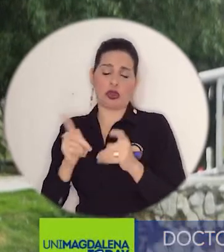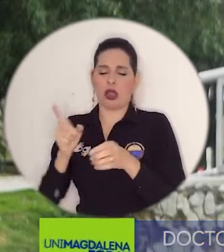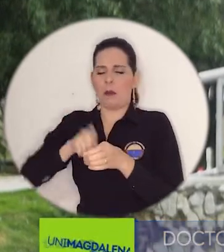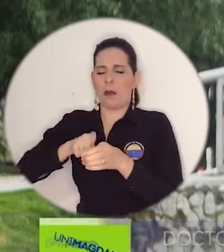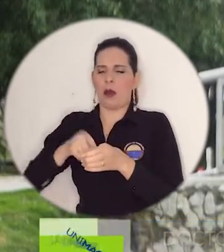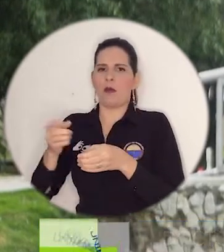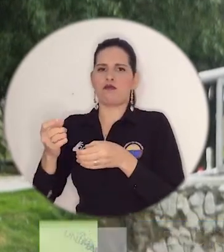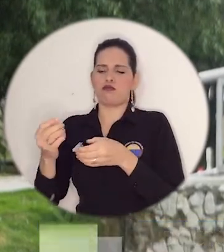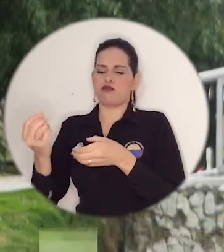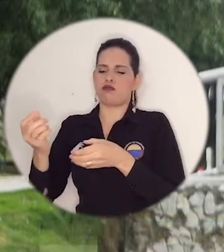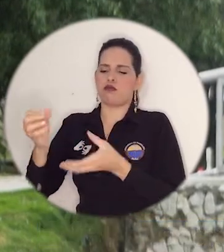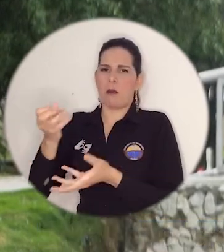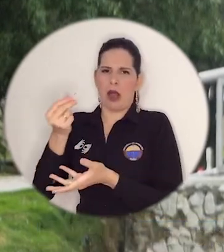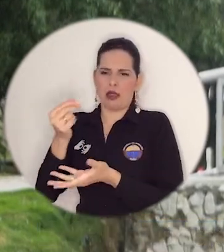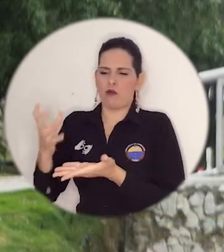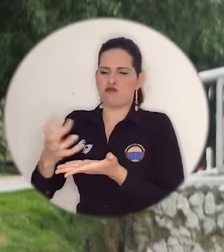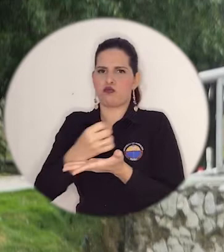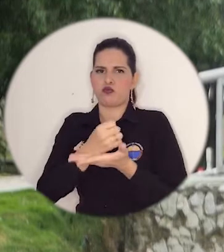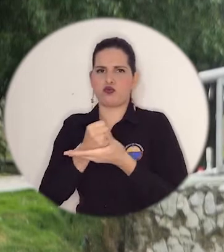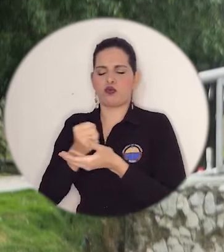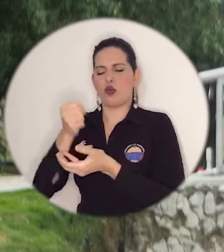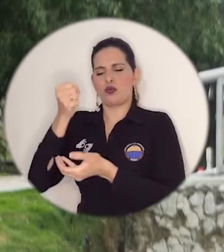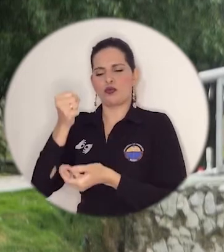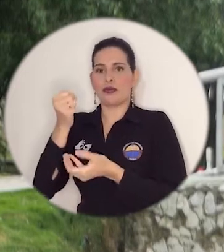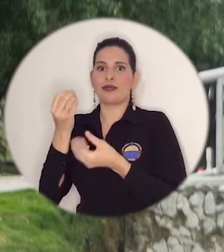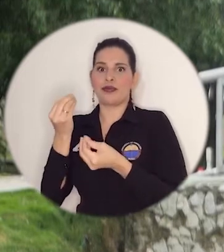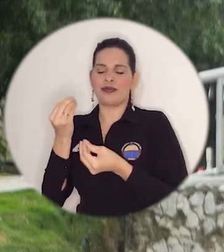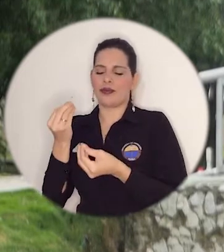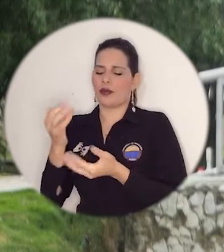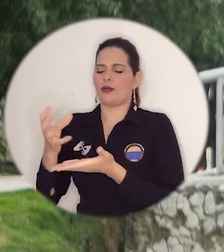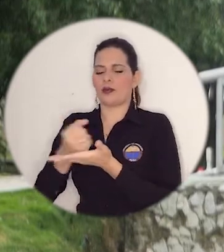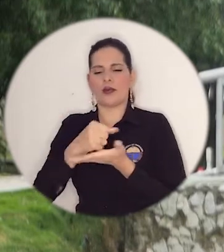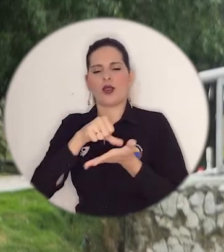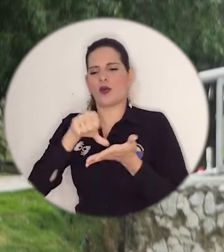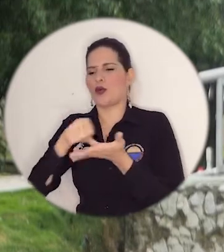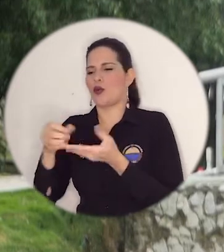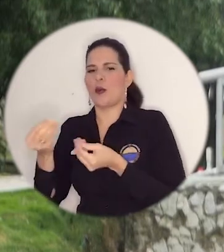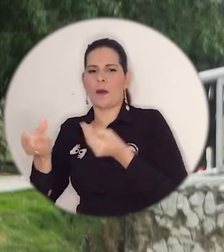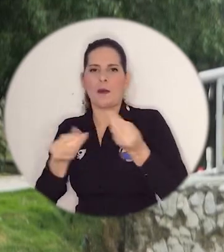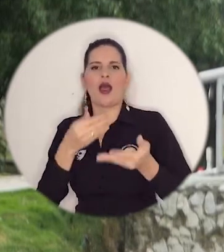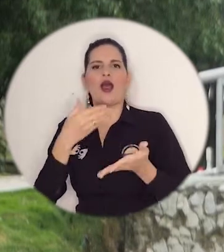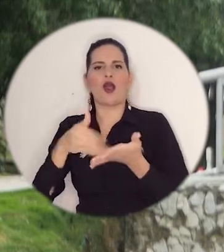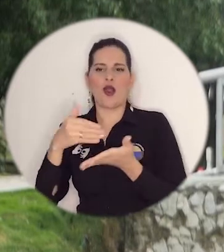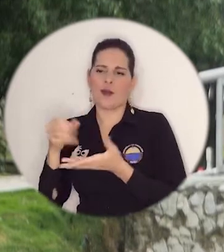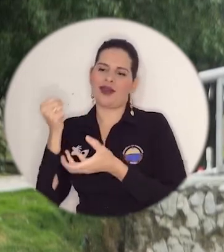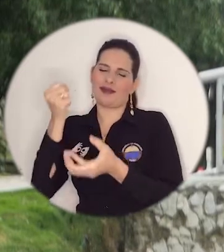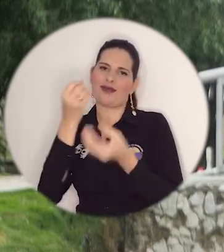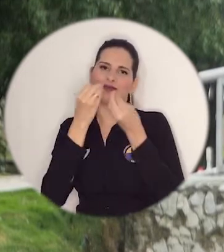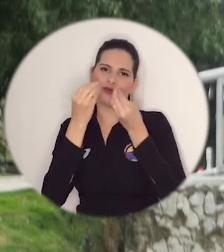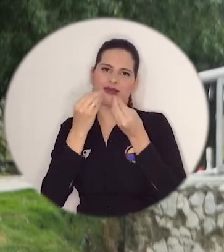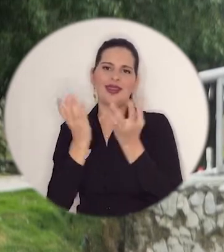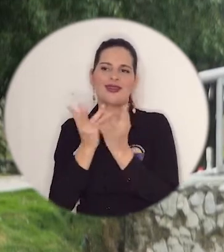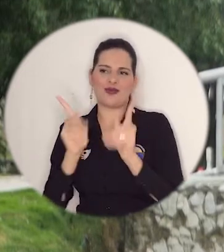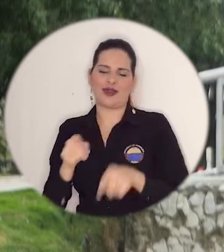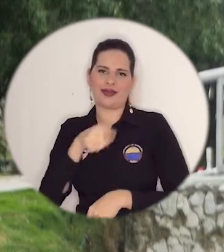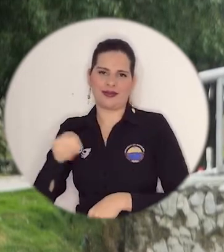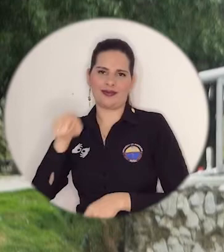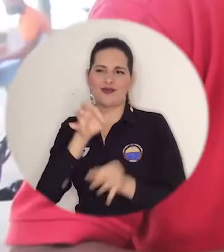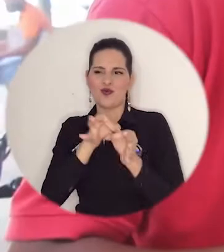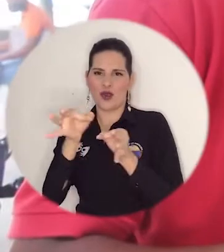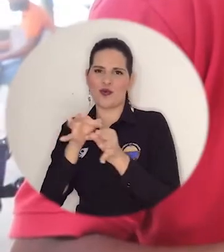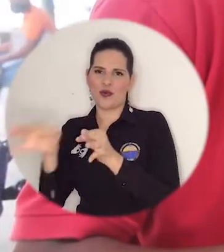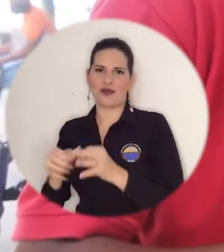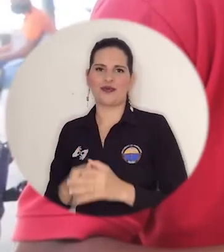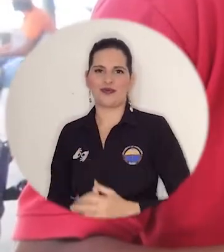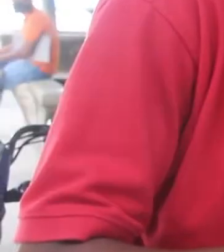empleados, funcionarios y hasta estudiantes han hecho aportes para atender, digamos, y llegar con mercados a los estudiantes en esos